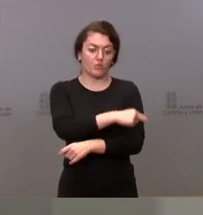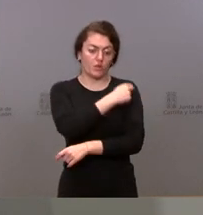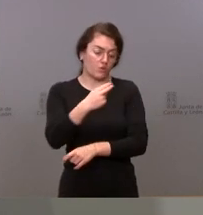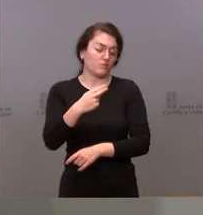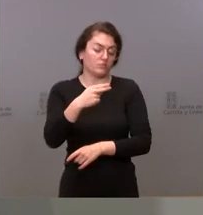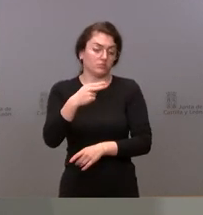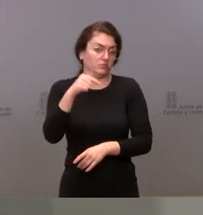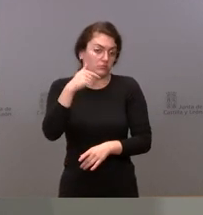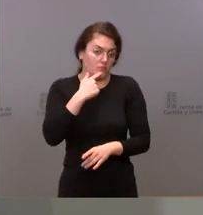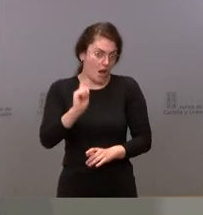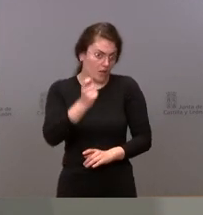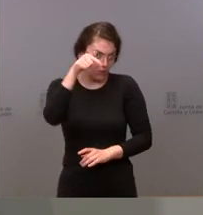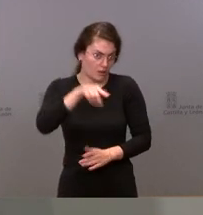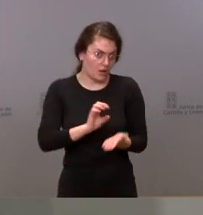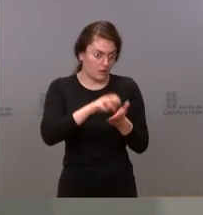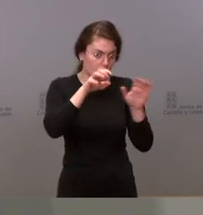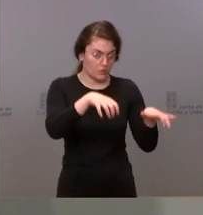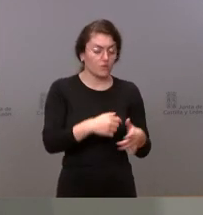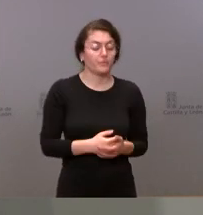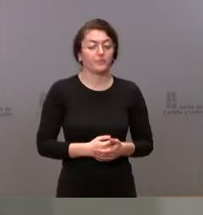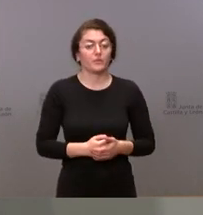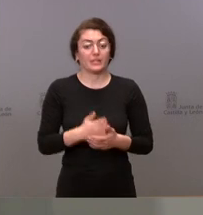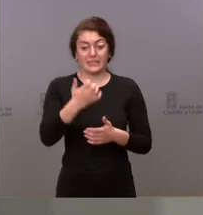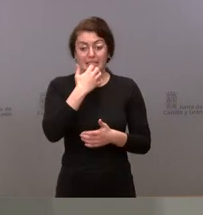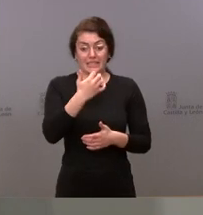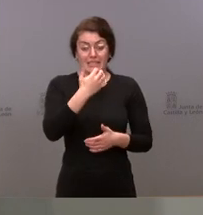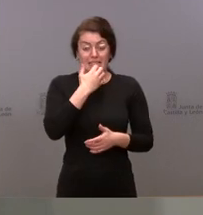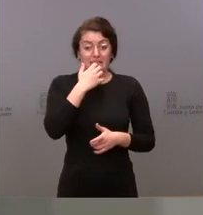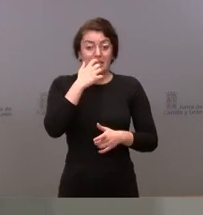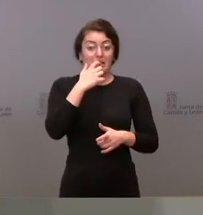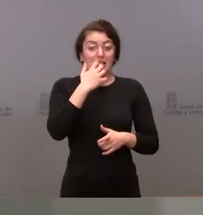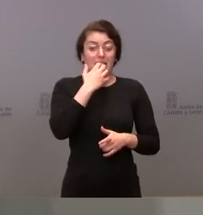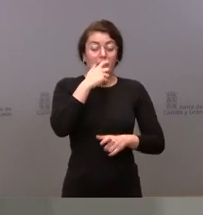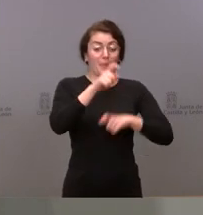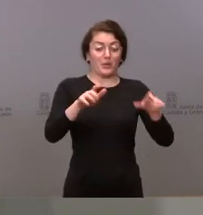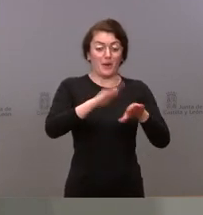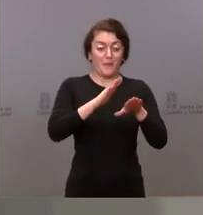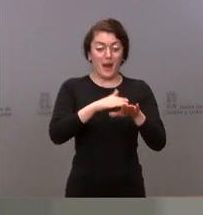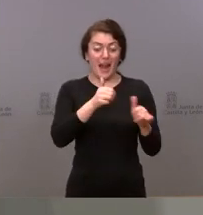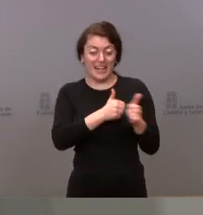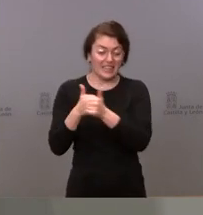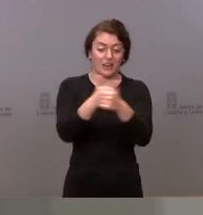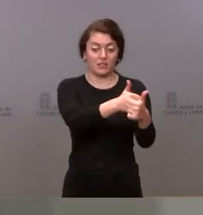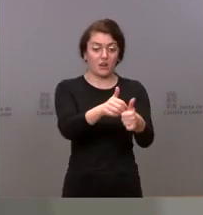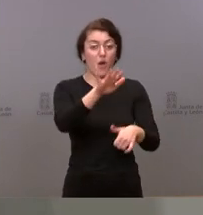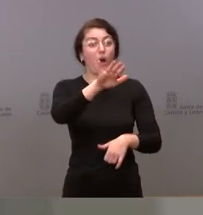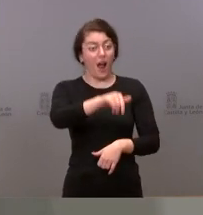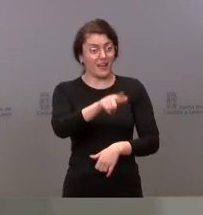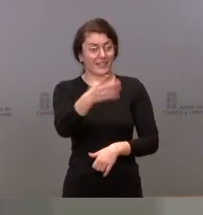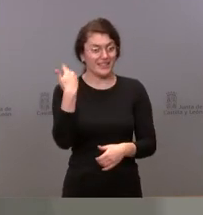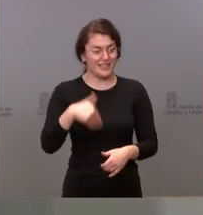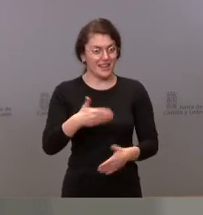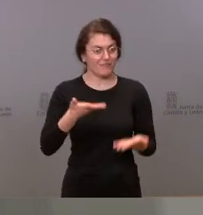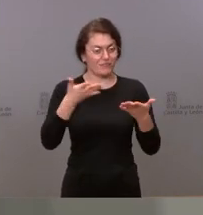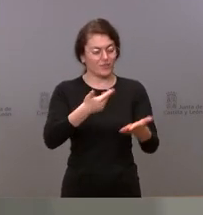en la medida en que para personal de rastreo dispongamos de los medios que nos ofrece el ejército y en la medida que para Test podamos